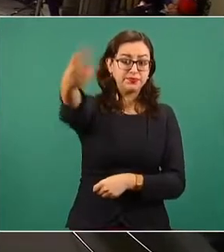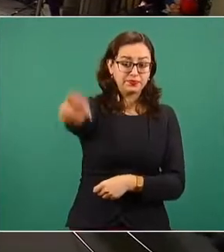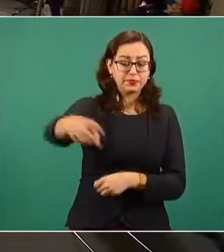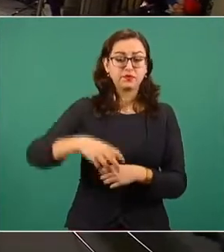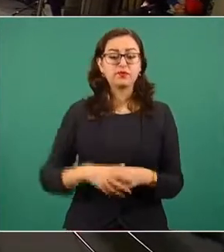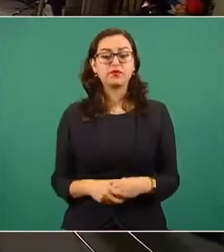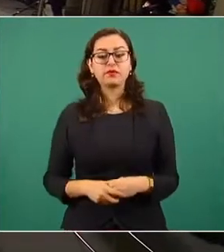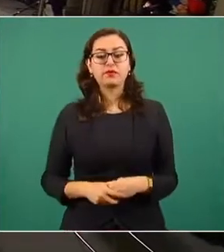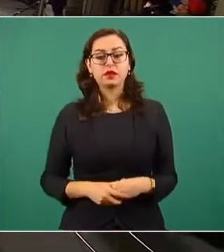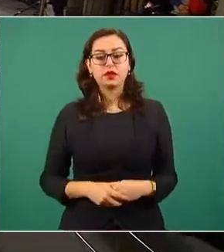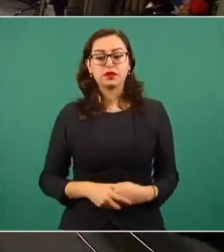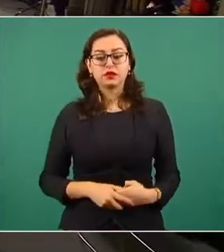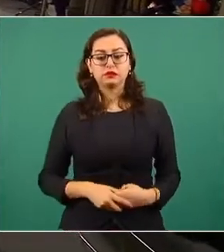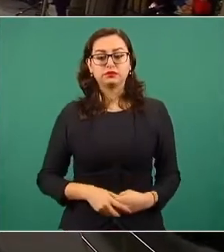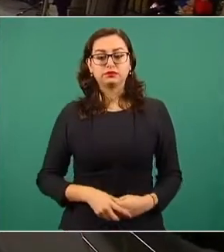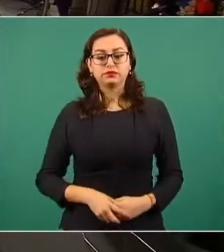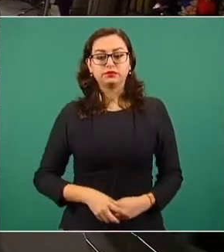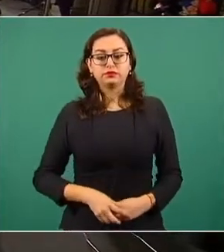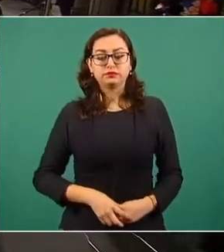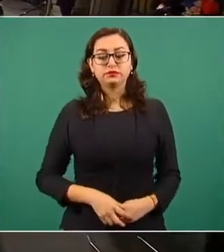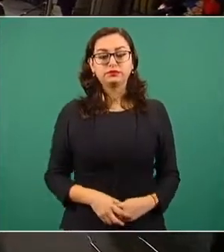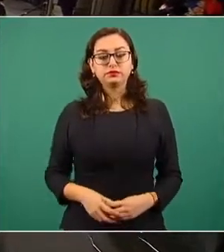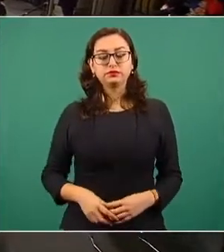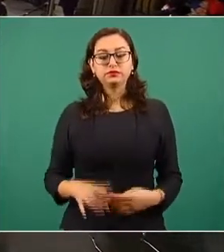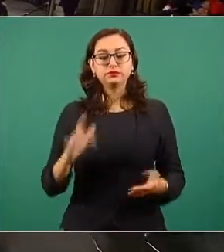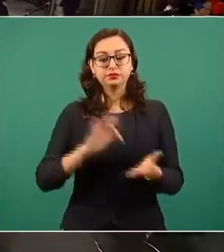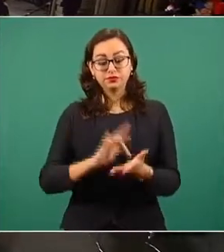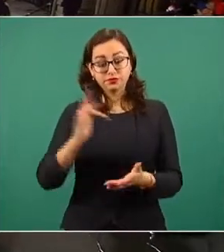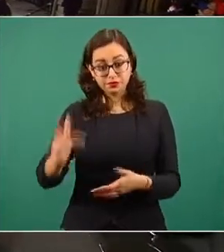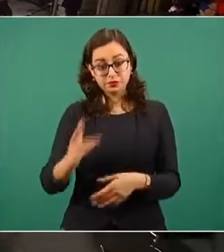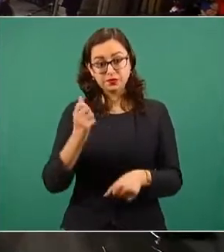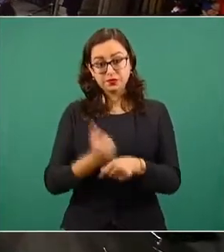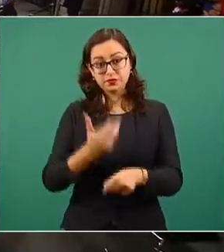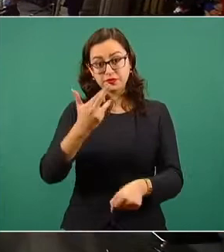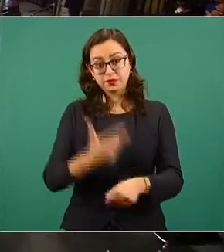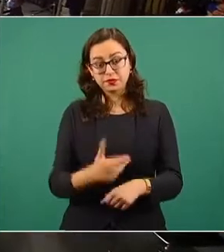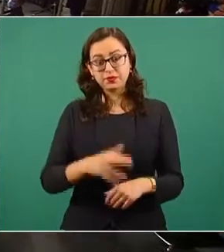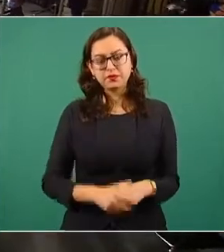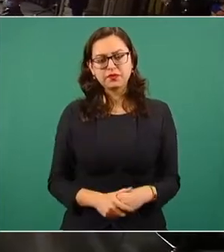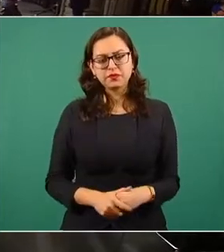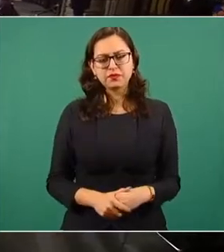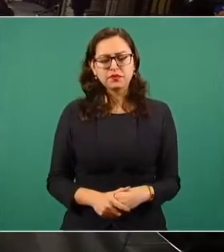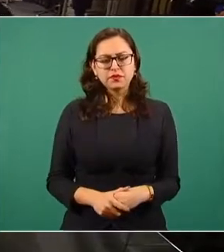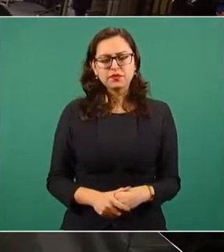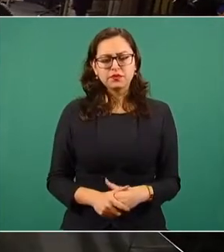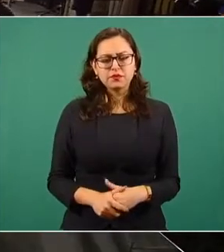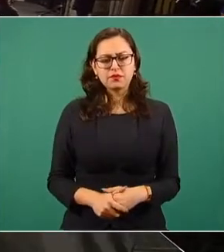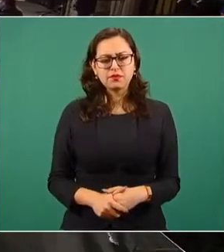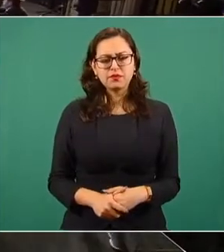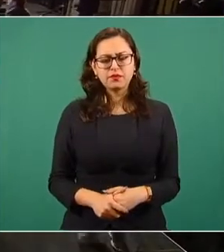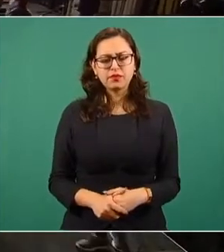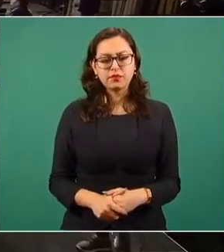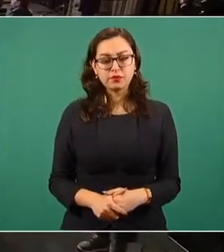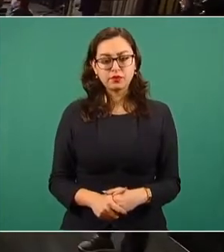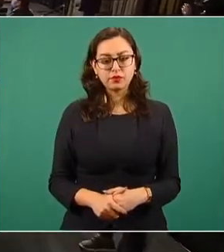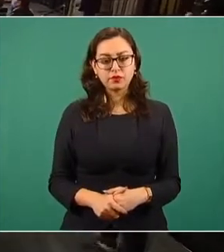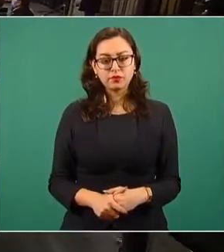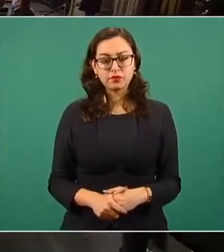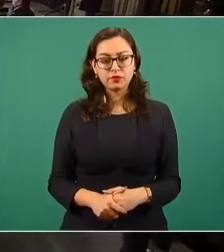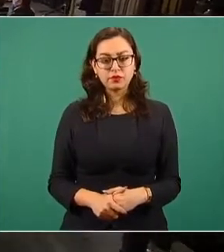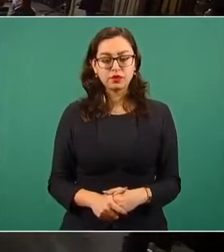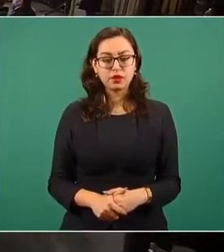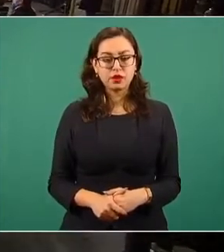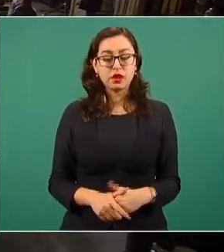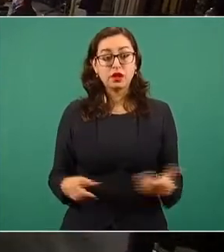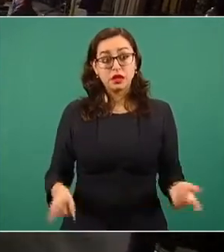A ver. Gracias, secretaria. Celcin Juárez, de Cilina MX. Hemos recibido diversos reportes de gente